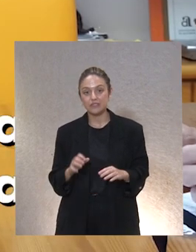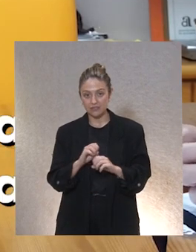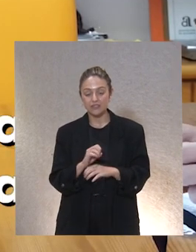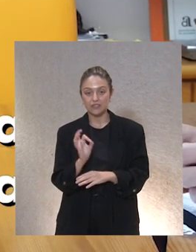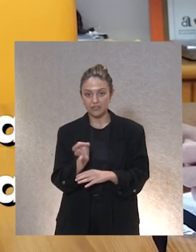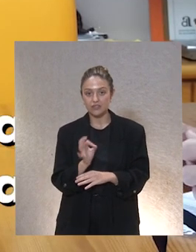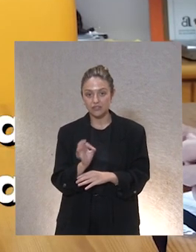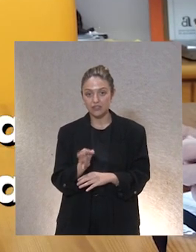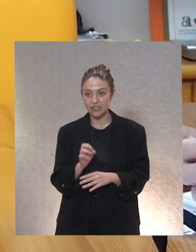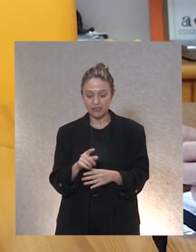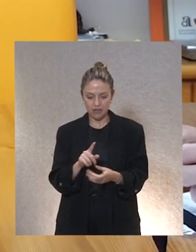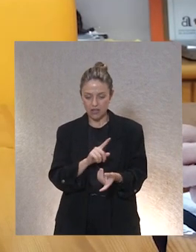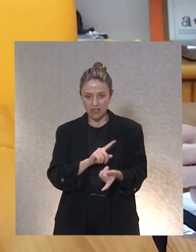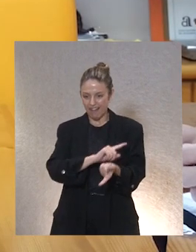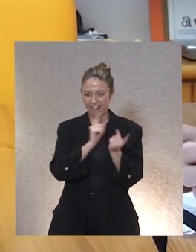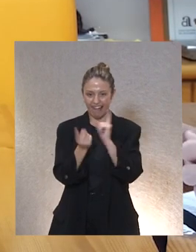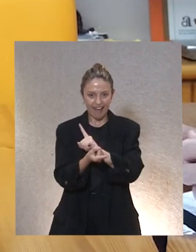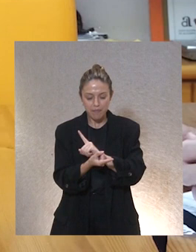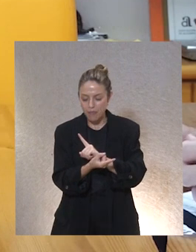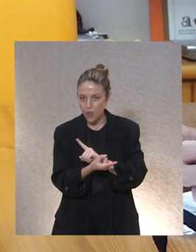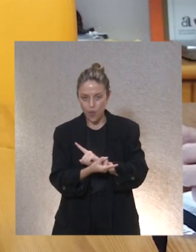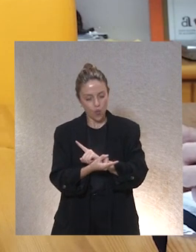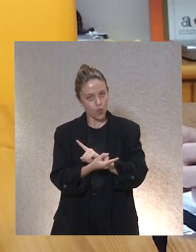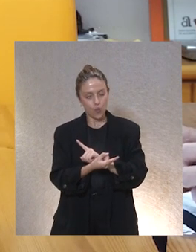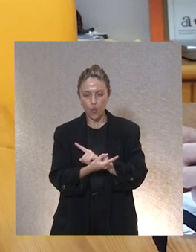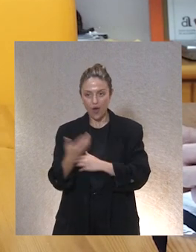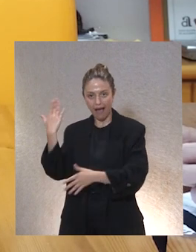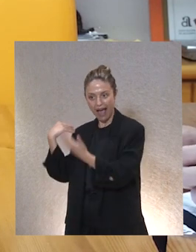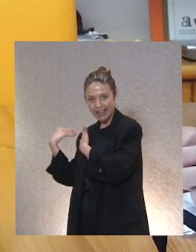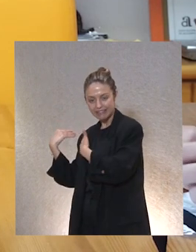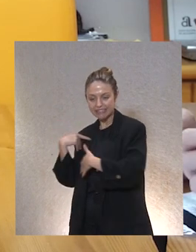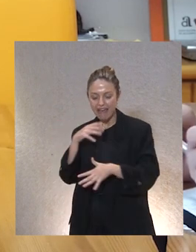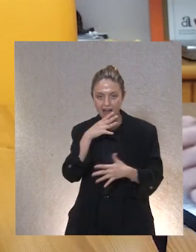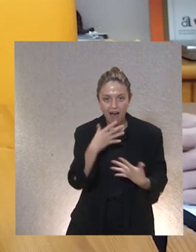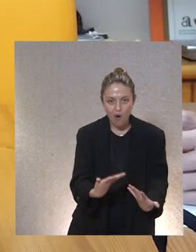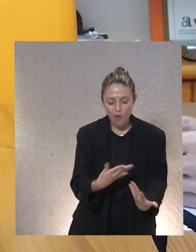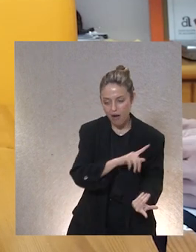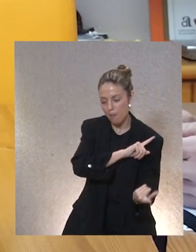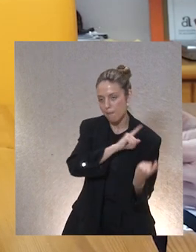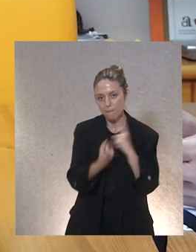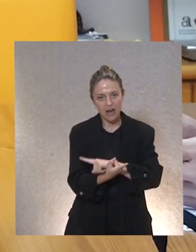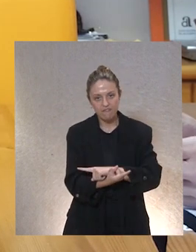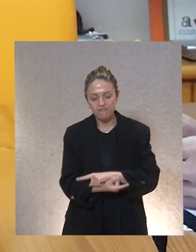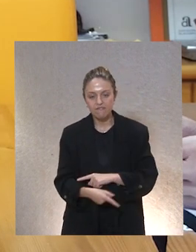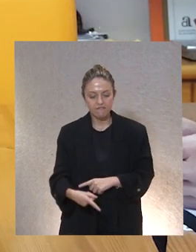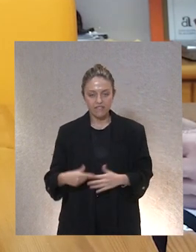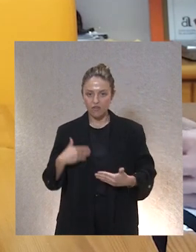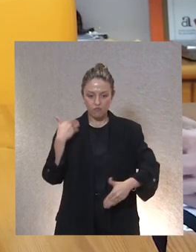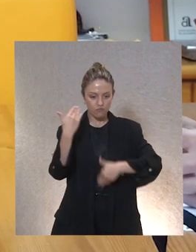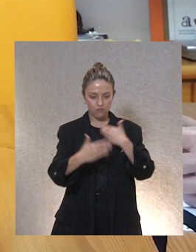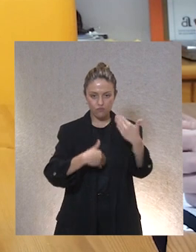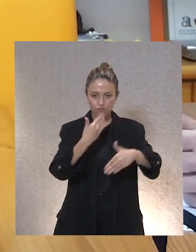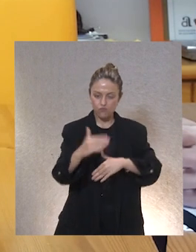que sí sí ha hecho un cambio muy grande no tiene nada que ver al de antes para mí ha hecho vamos ha evolucionado muchísimo